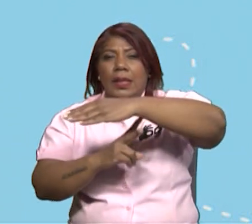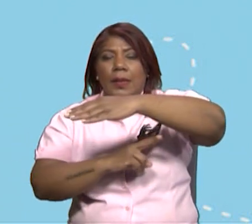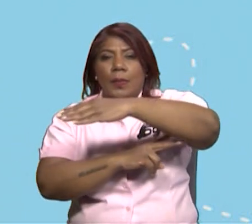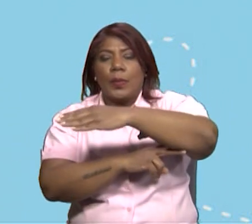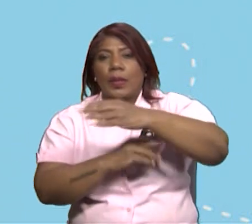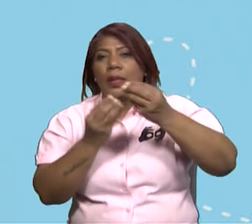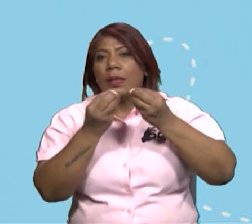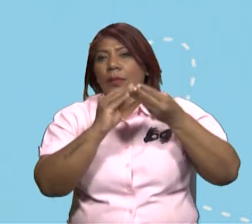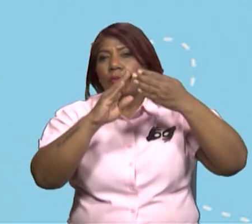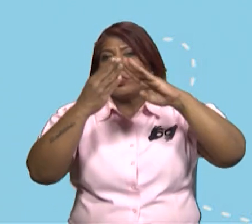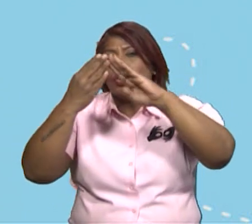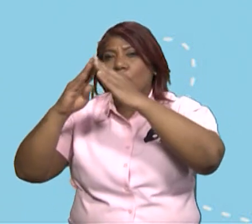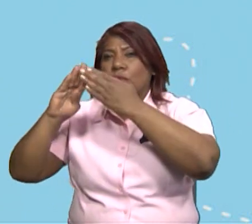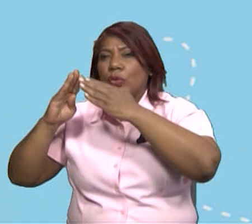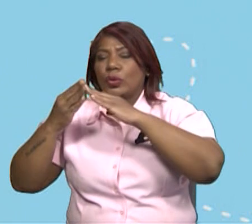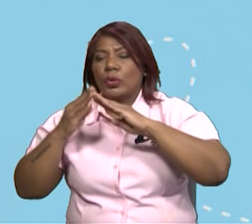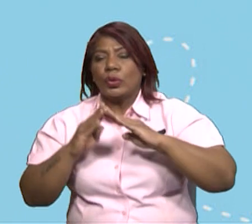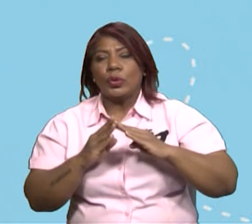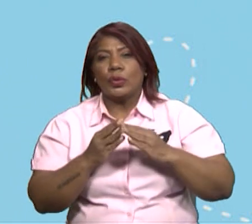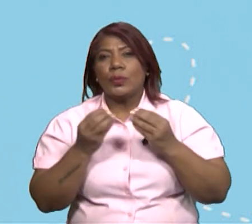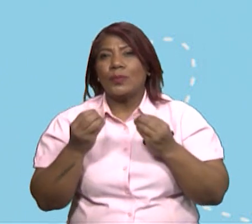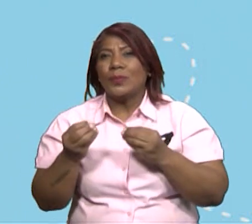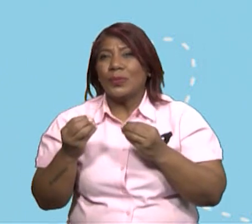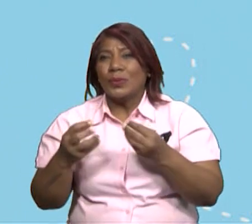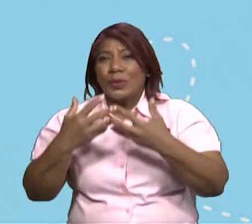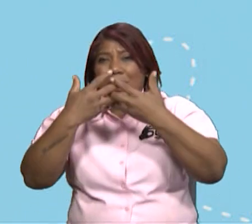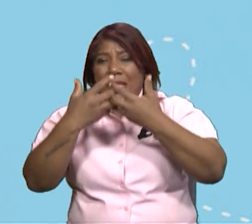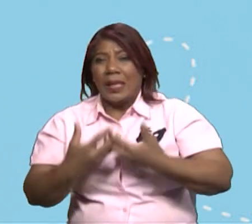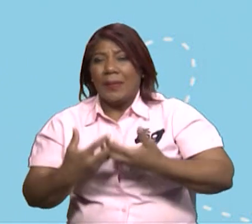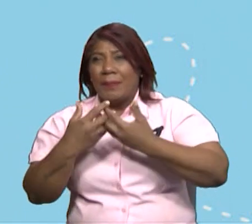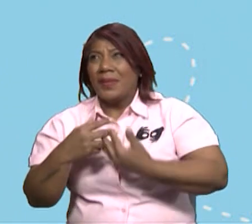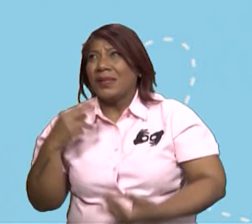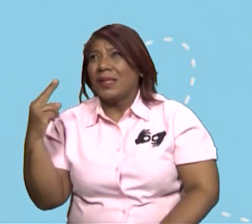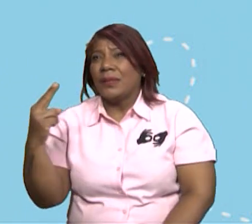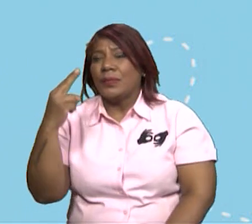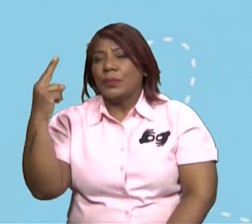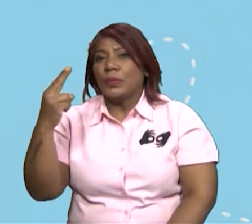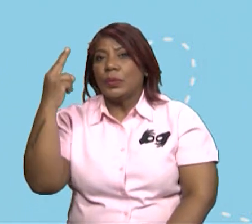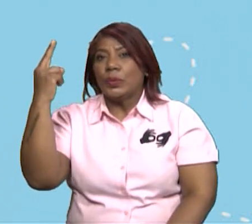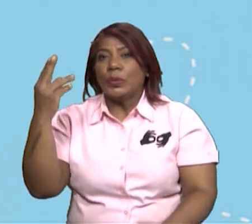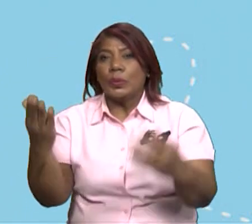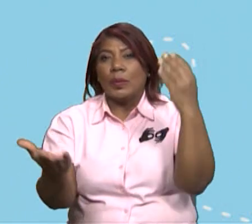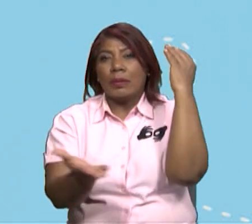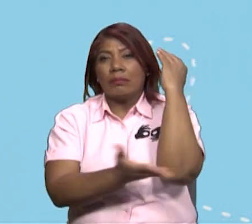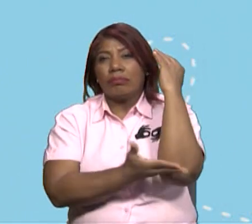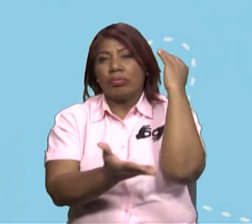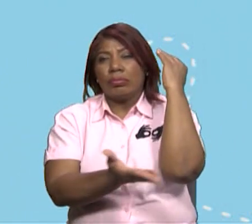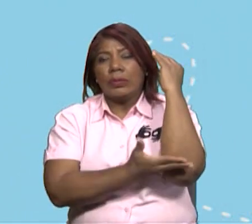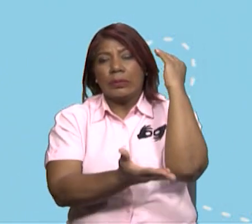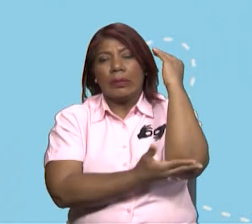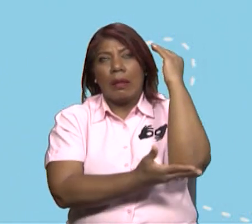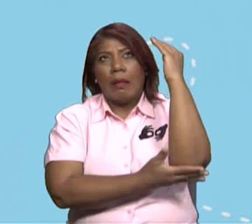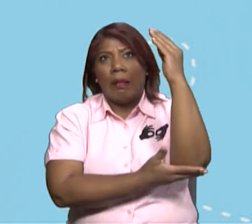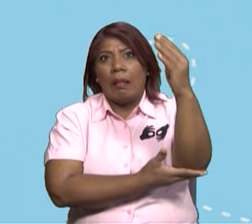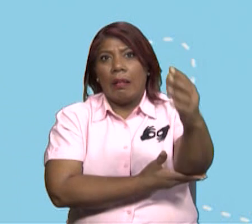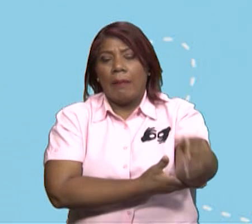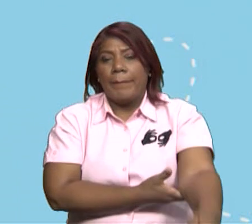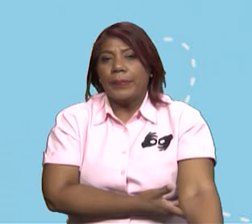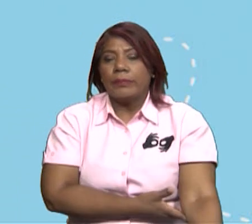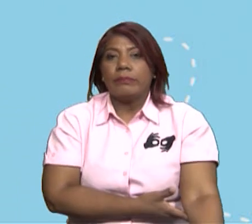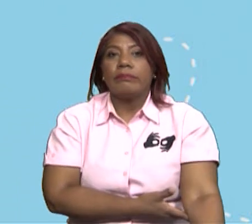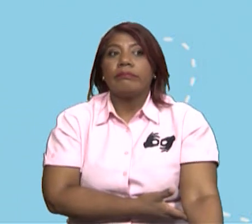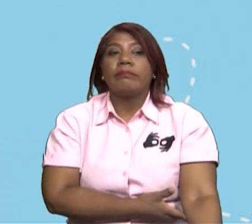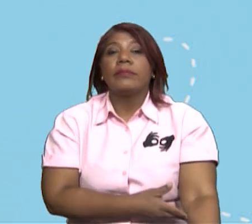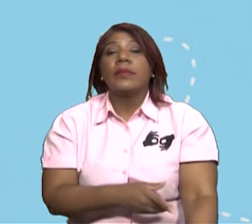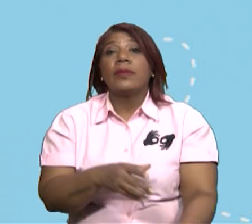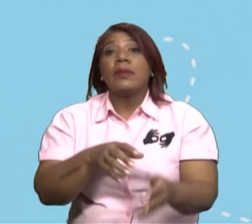la tala de humedales, explotación selectiva de madera, otras están llevando al deterioro y